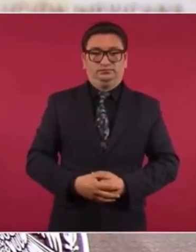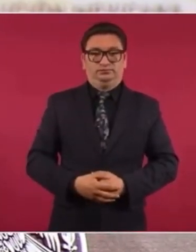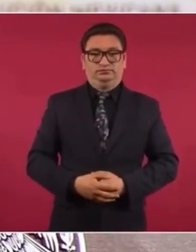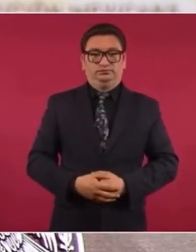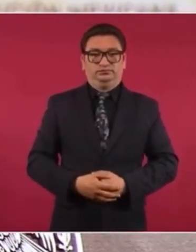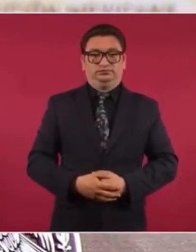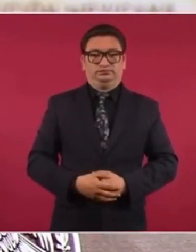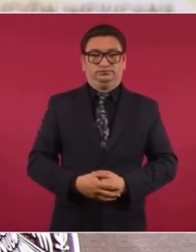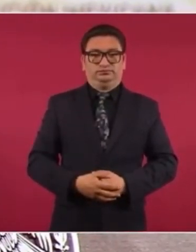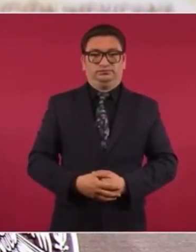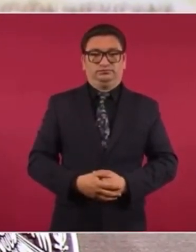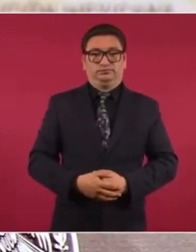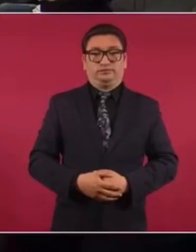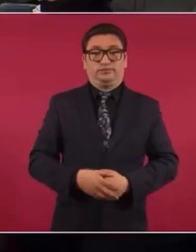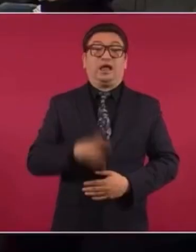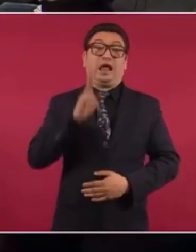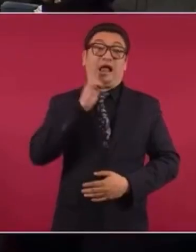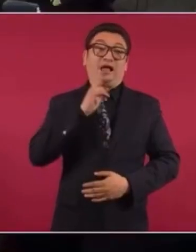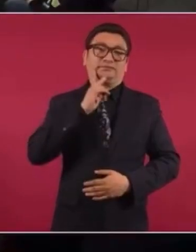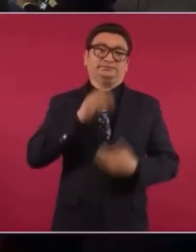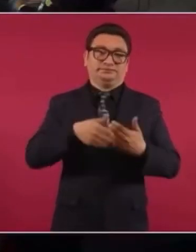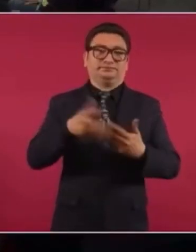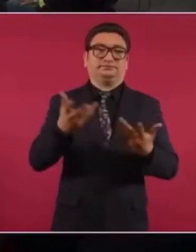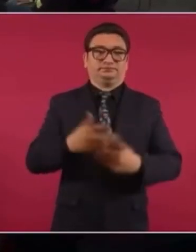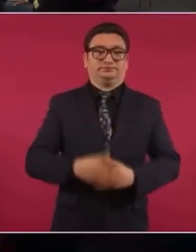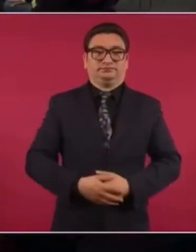Entonces, vamos a ver qué hacemos. ¿Quién sigue? ¿Quién sigue?